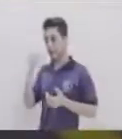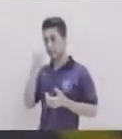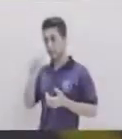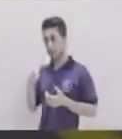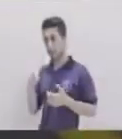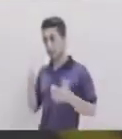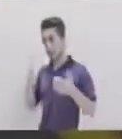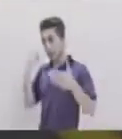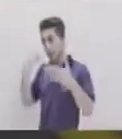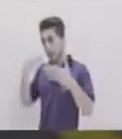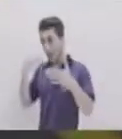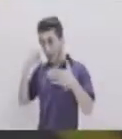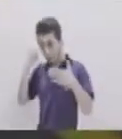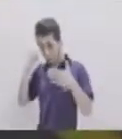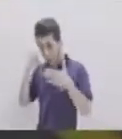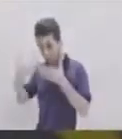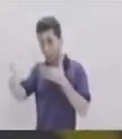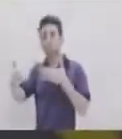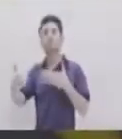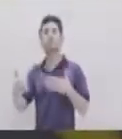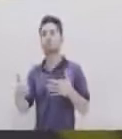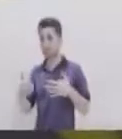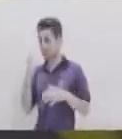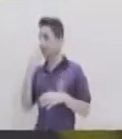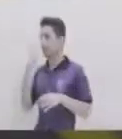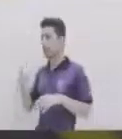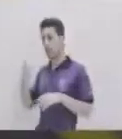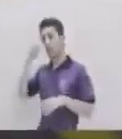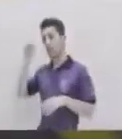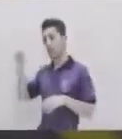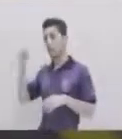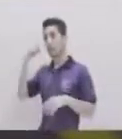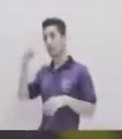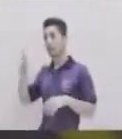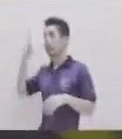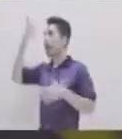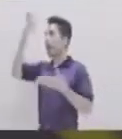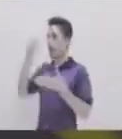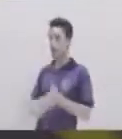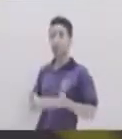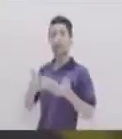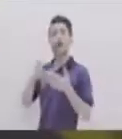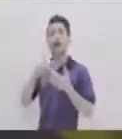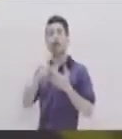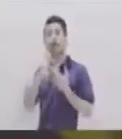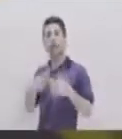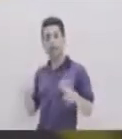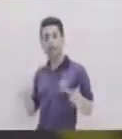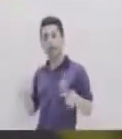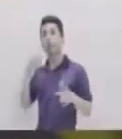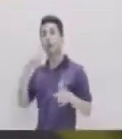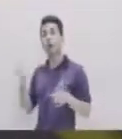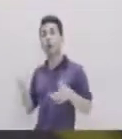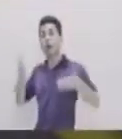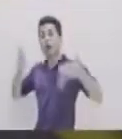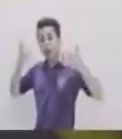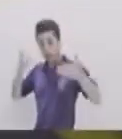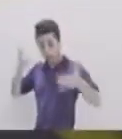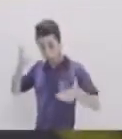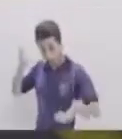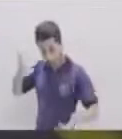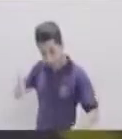Y ese es el concepto Que El concepto principal Que podemos encontrar En caída libre Que es la aceleración Debido a la gravedad